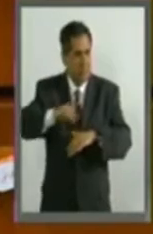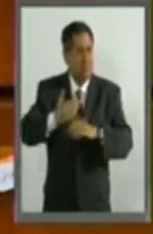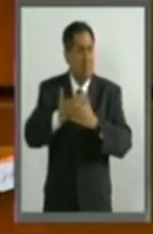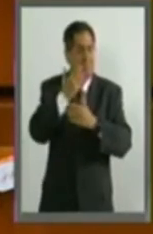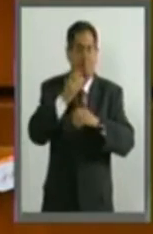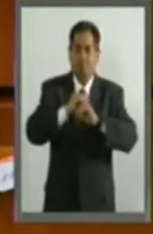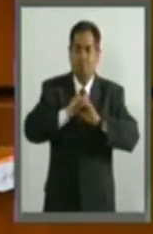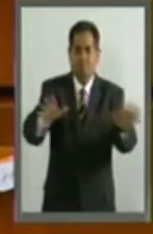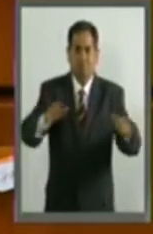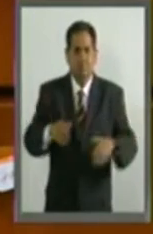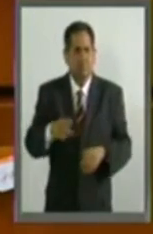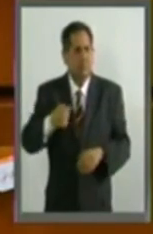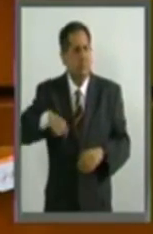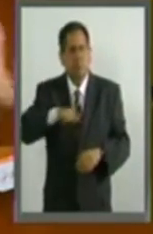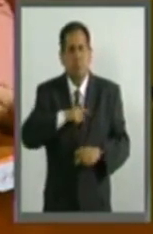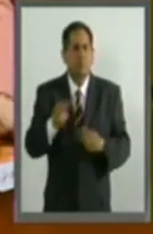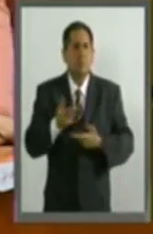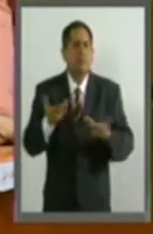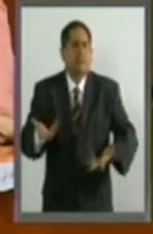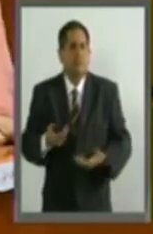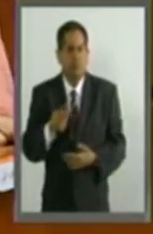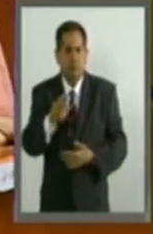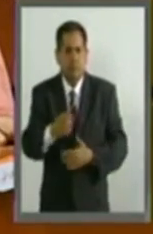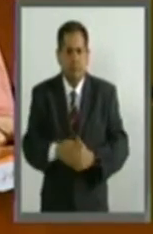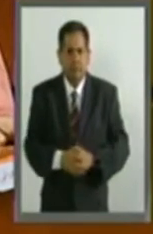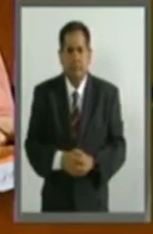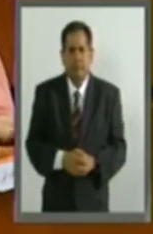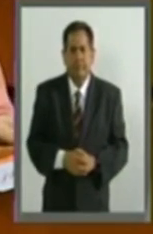haría el gobierno mexicano para fortalecerla.